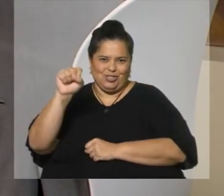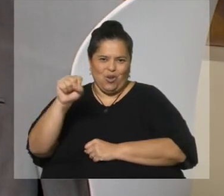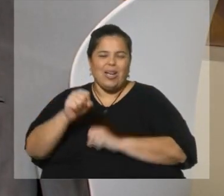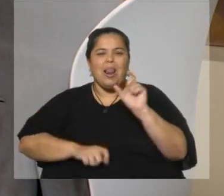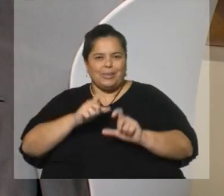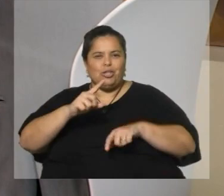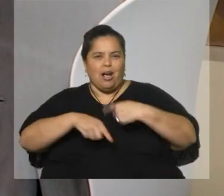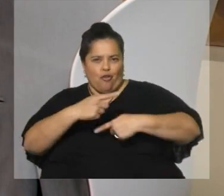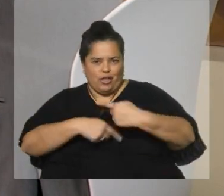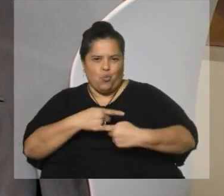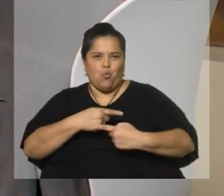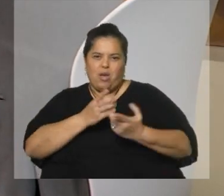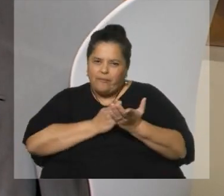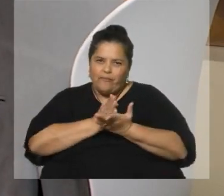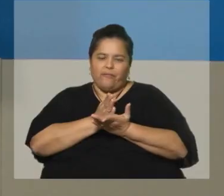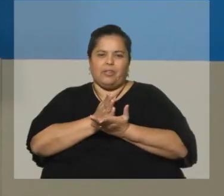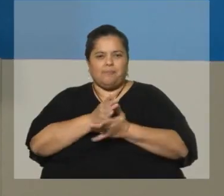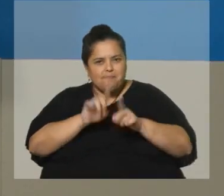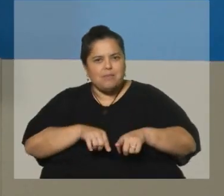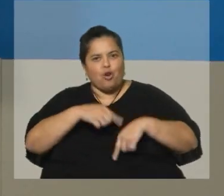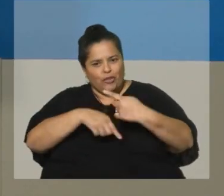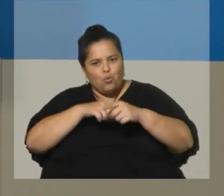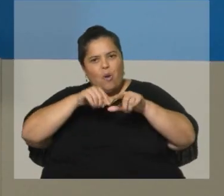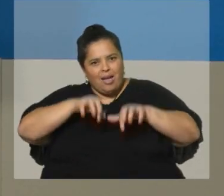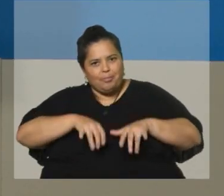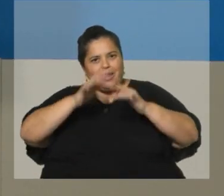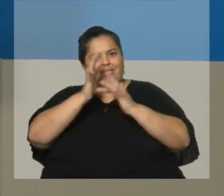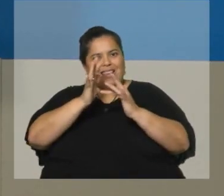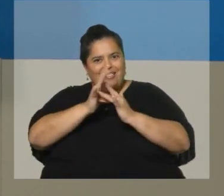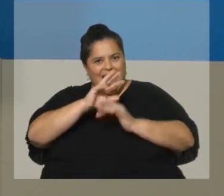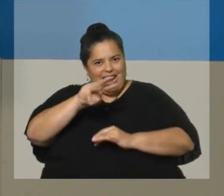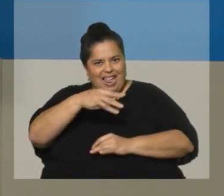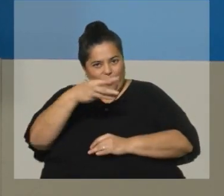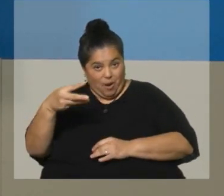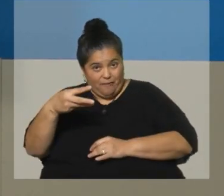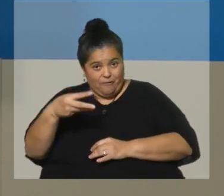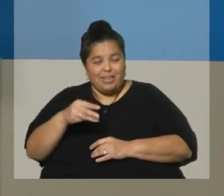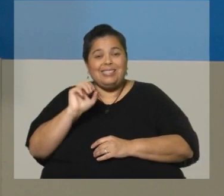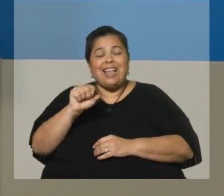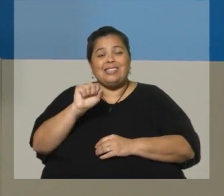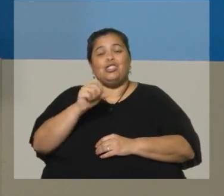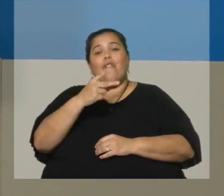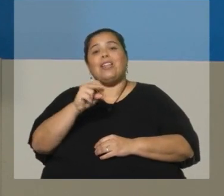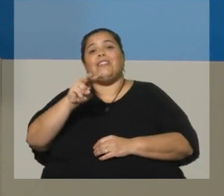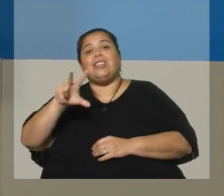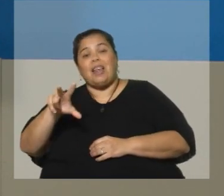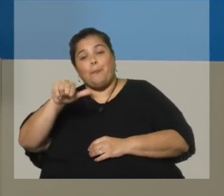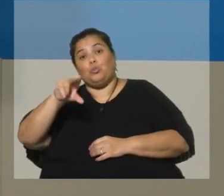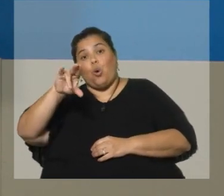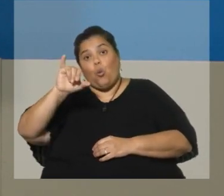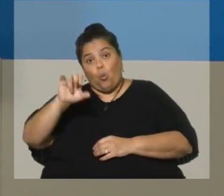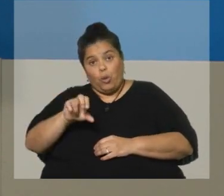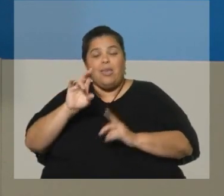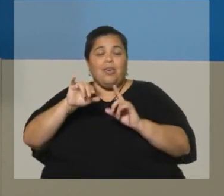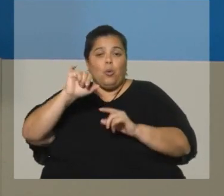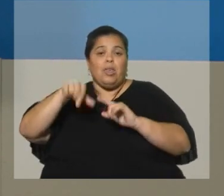gente siga entonces en esta línea. Sí, que sigan censándose de forma digital a través de la página censo2023.uy, y seguramente estaremos conversando más adelante